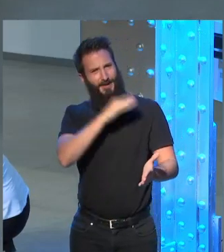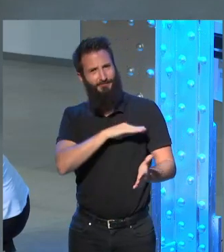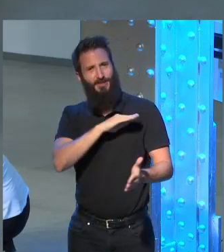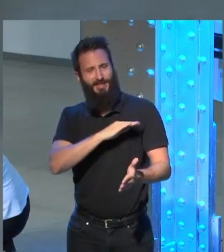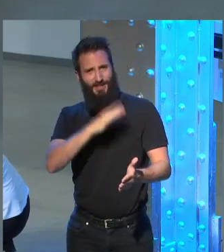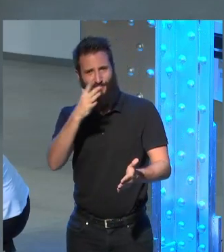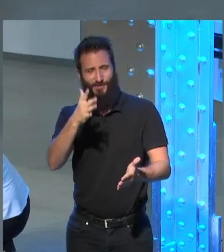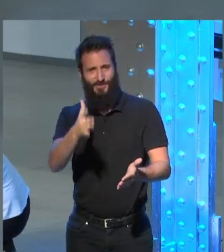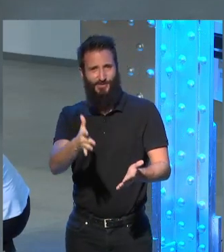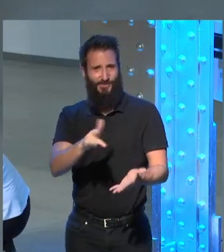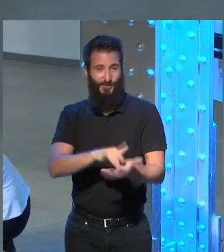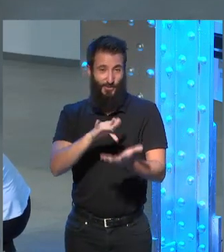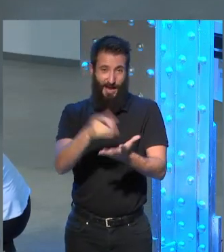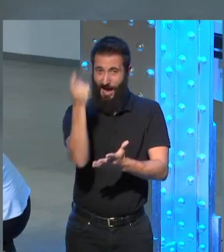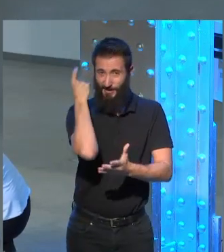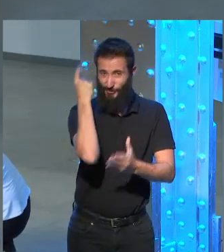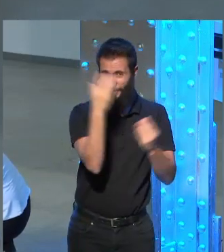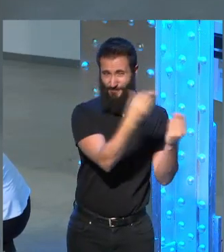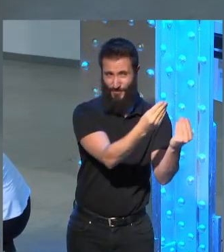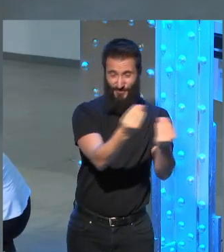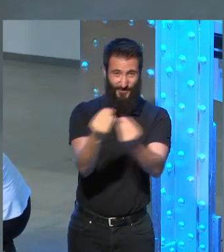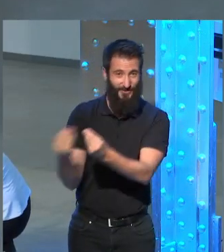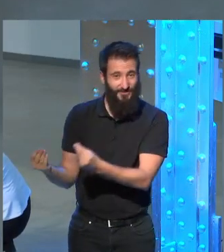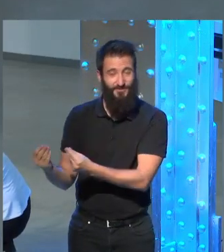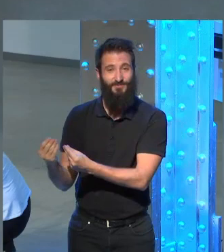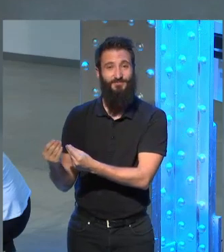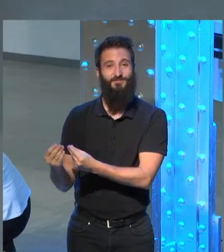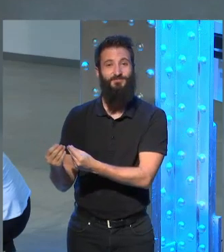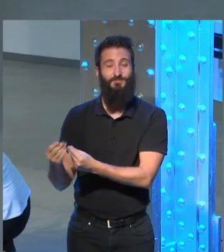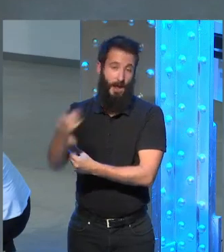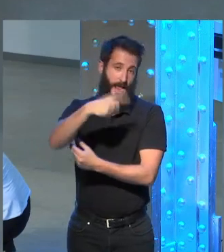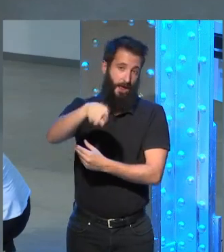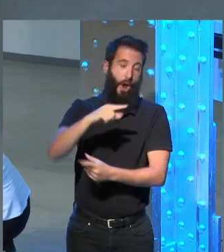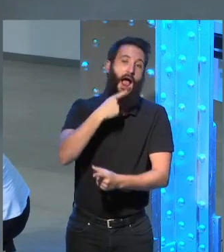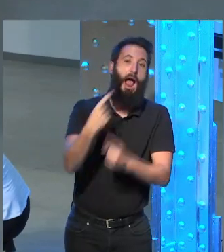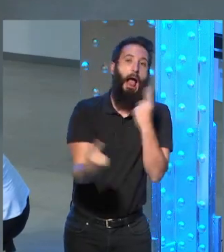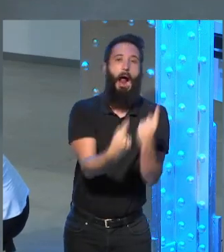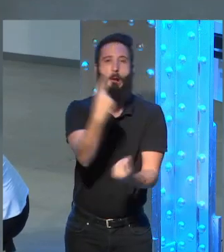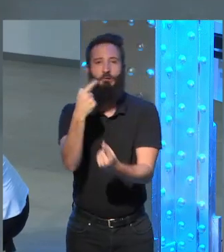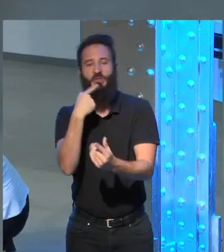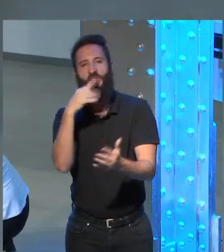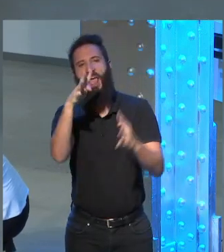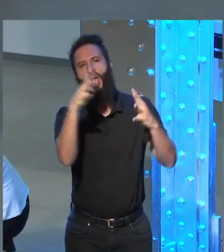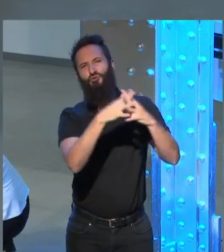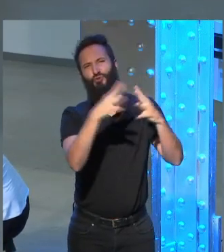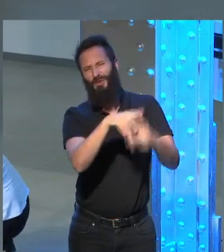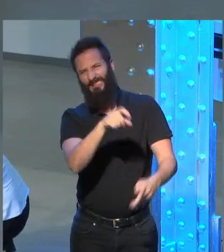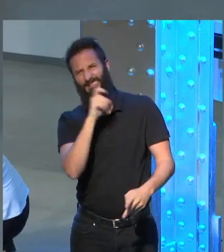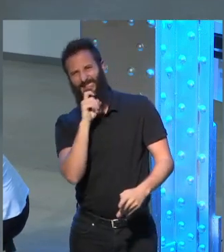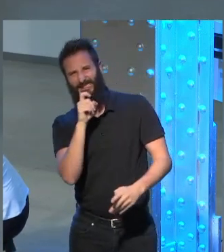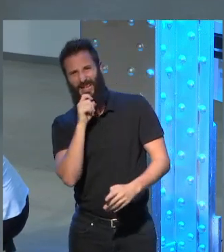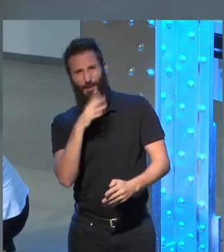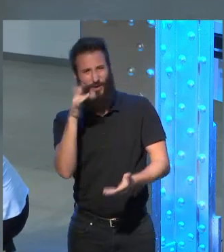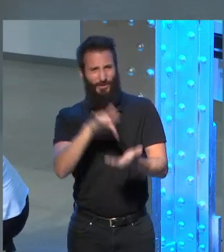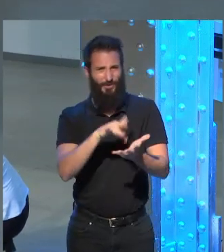para muchos estudiantes bueno para algunos la estructura resultaba un poco complicada les